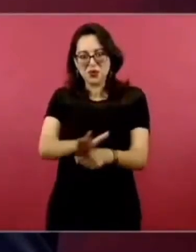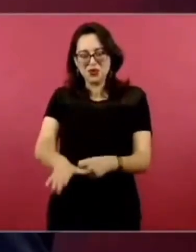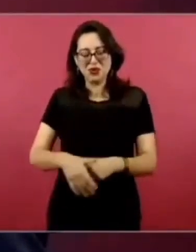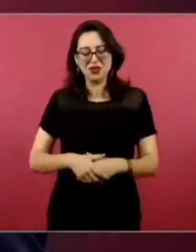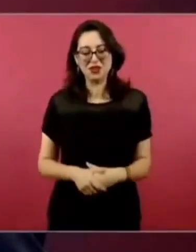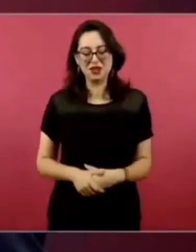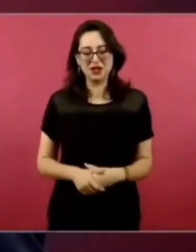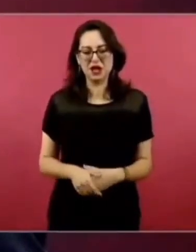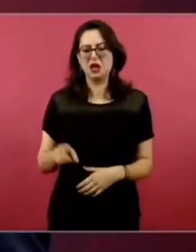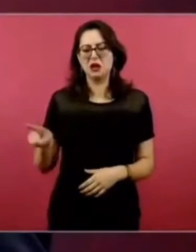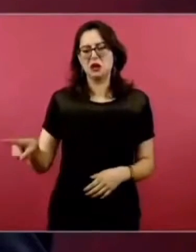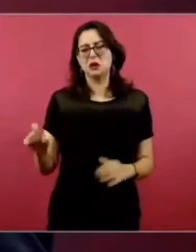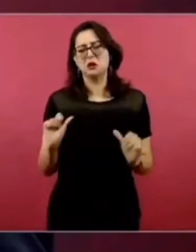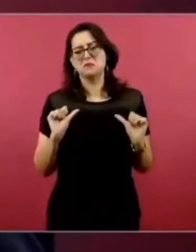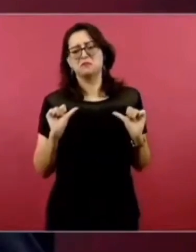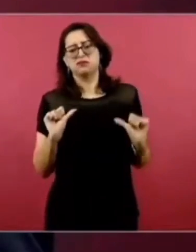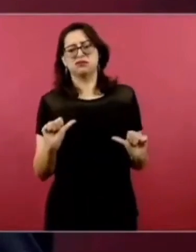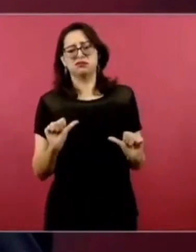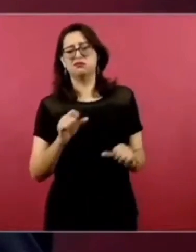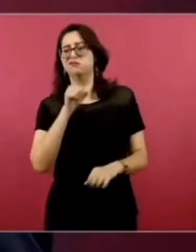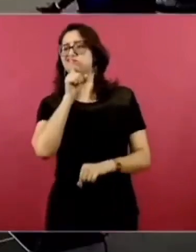impunidad.